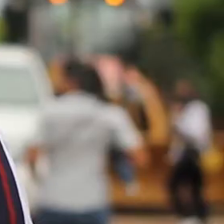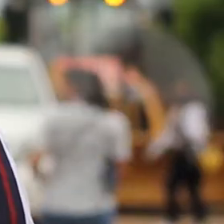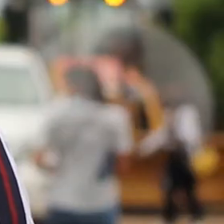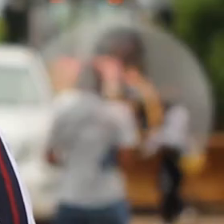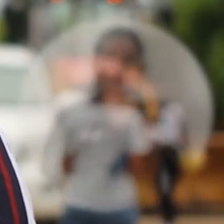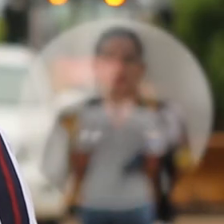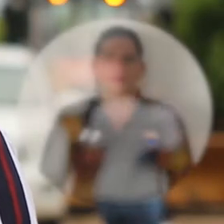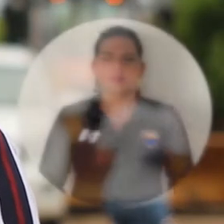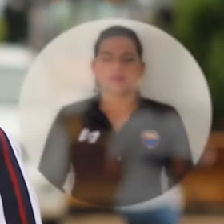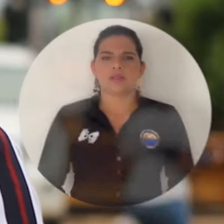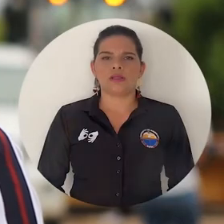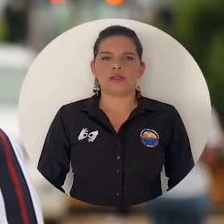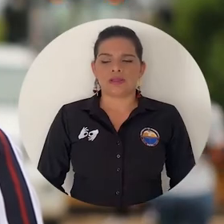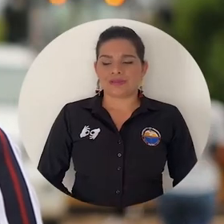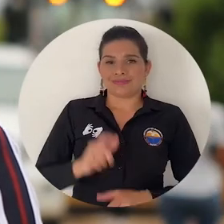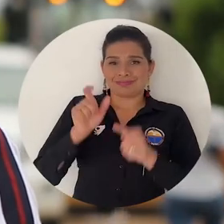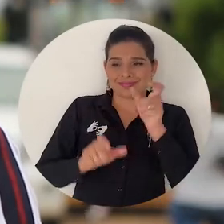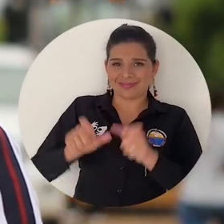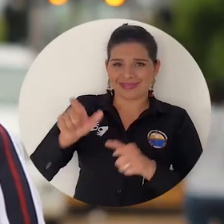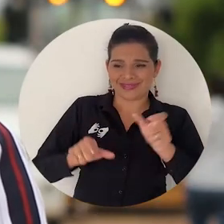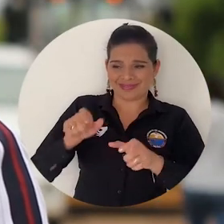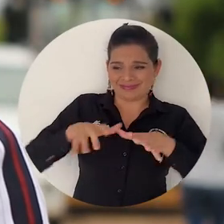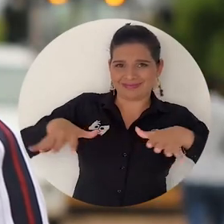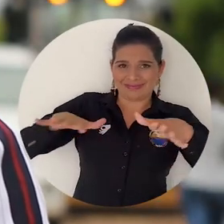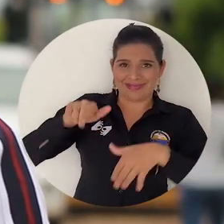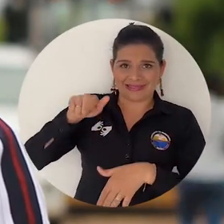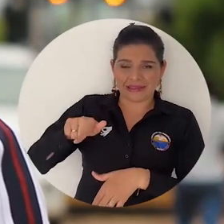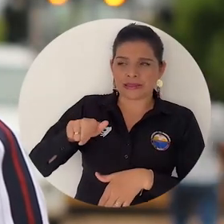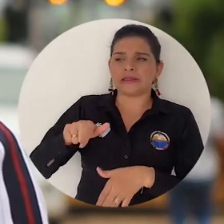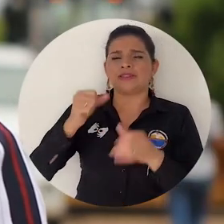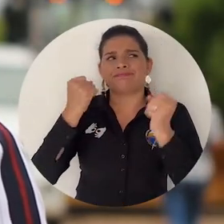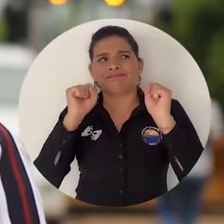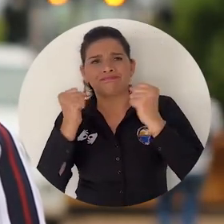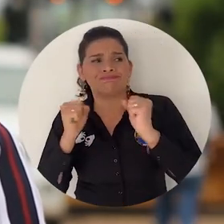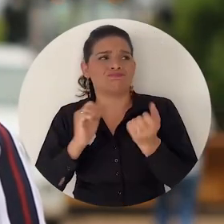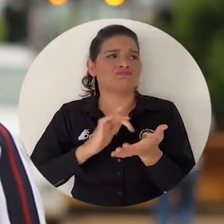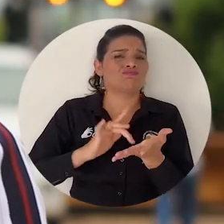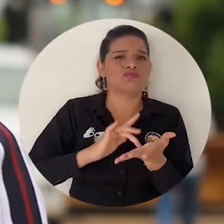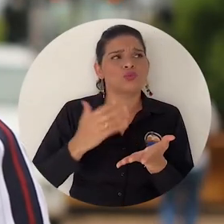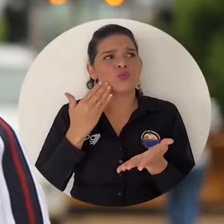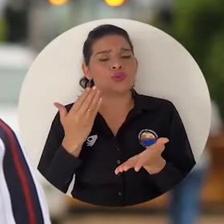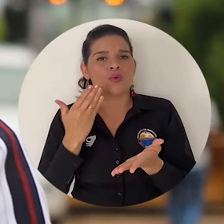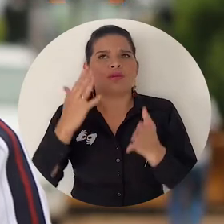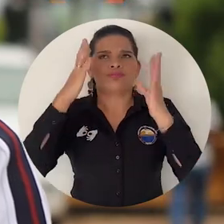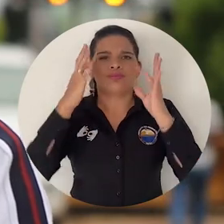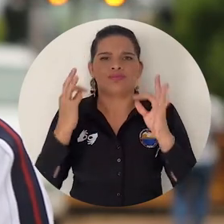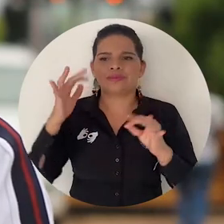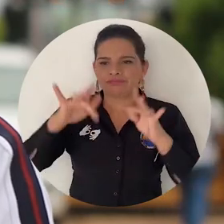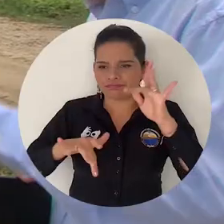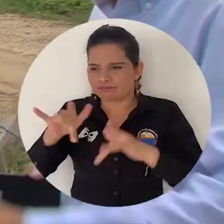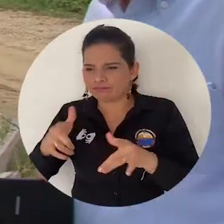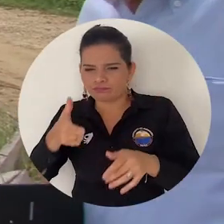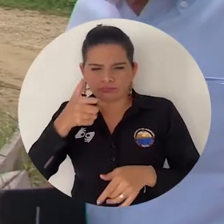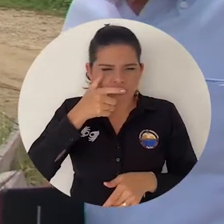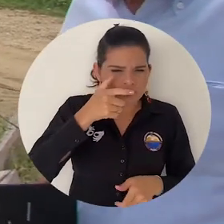La comunidad de toda esta región había esperado, pues con bastante ahínco, que se iniciara este proceso de